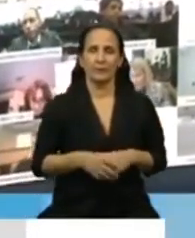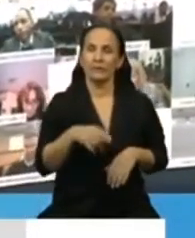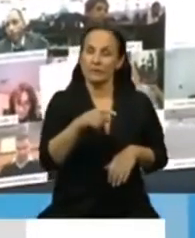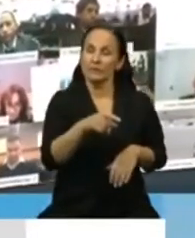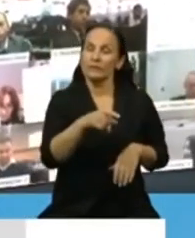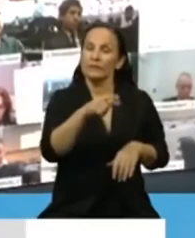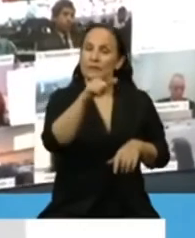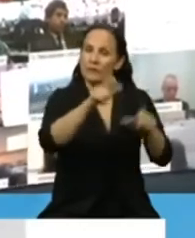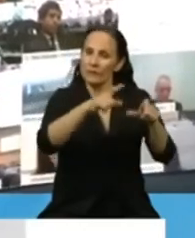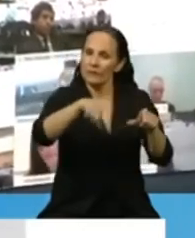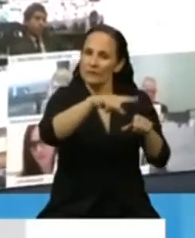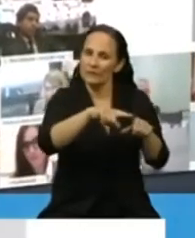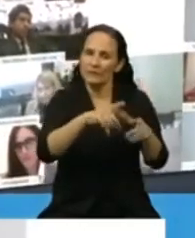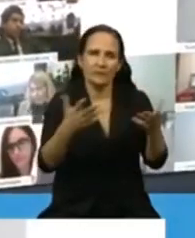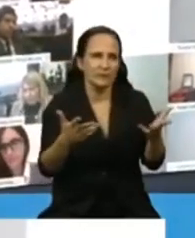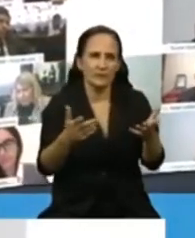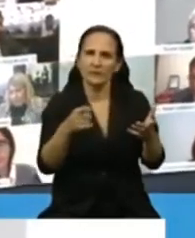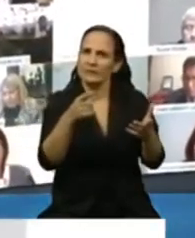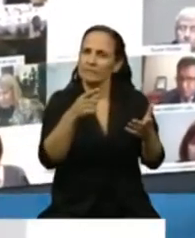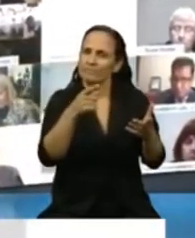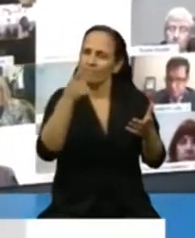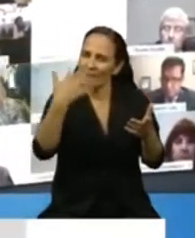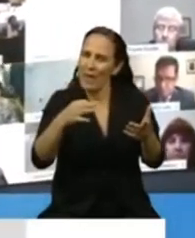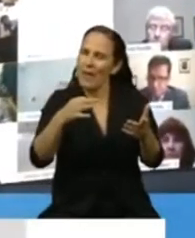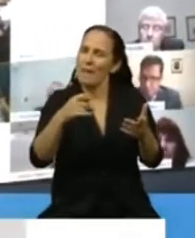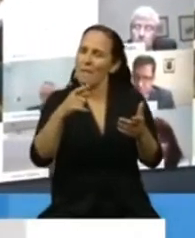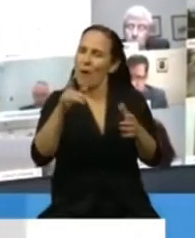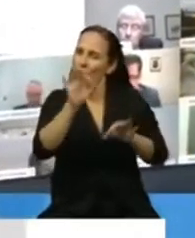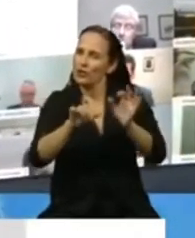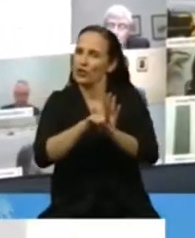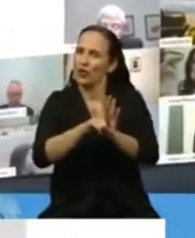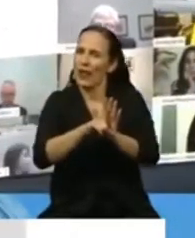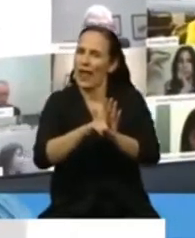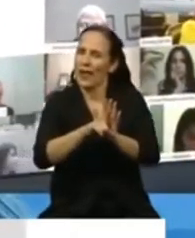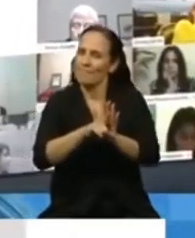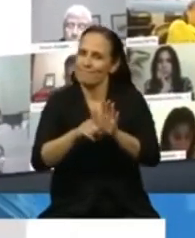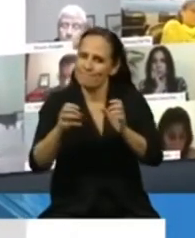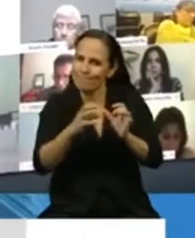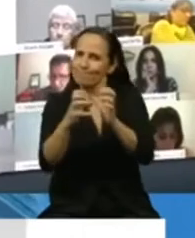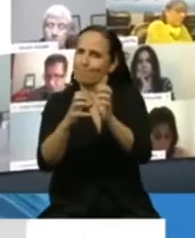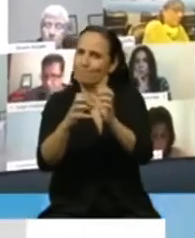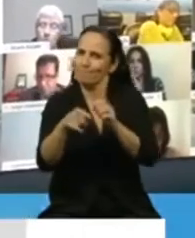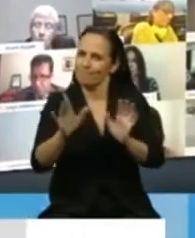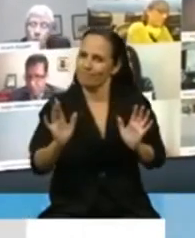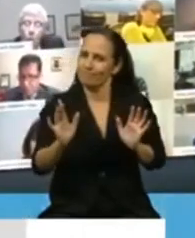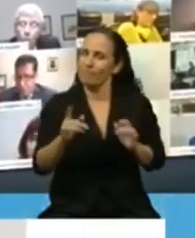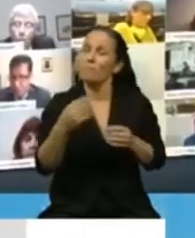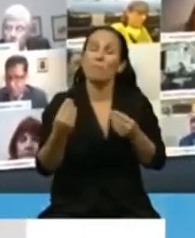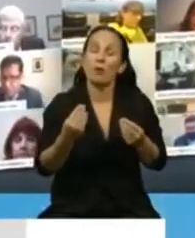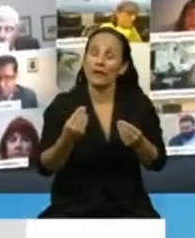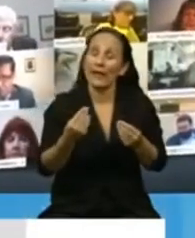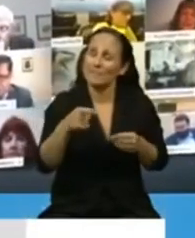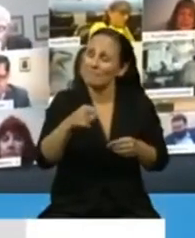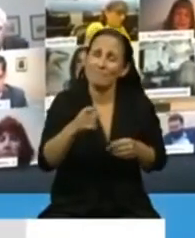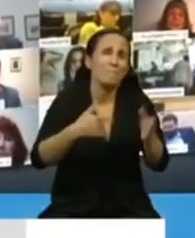Merece la pena dar el tratamiento de este proyecto porque sin lugar a dudas no tenemos cosa más importante, vuelvo a